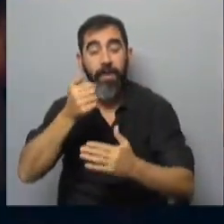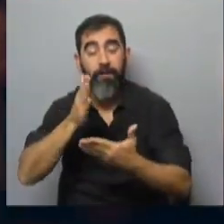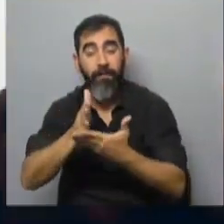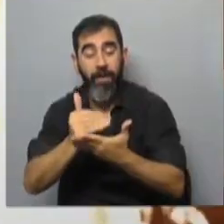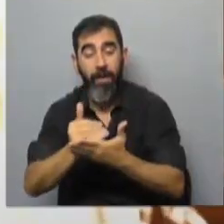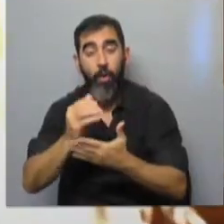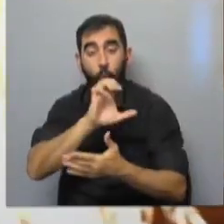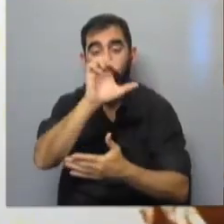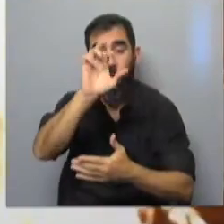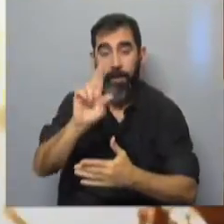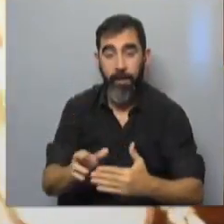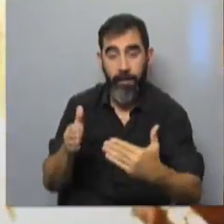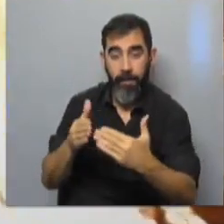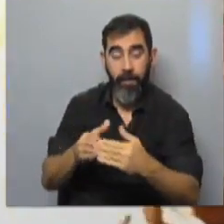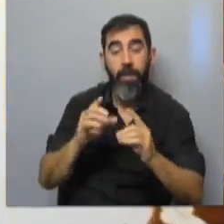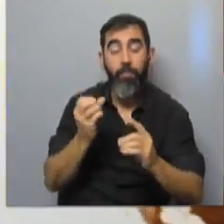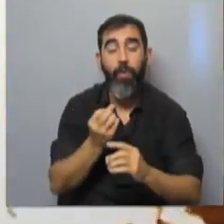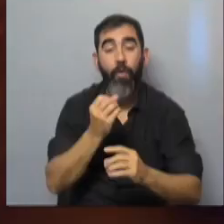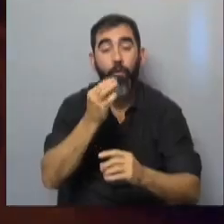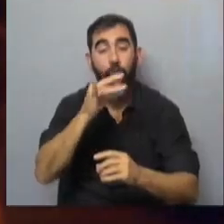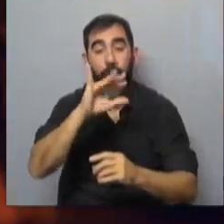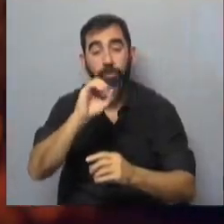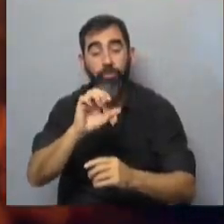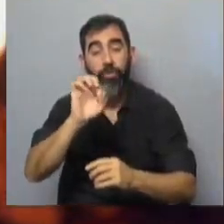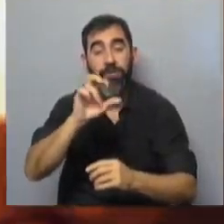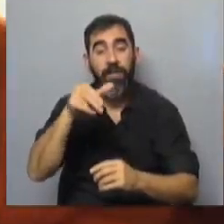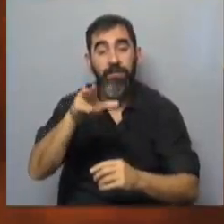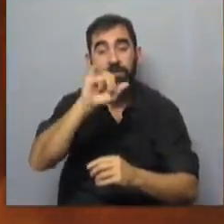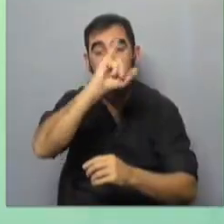Rica y en el Centro Cultural Florencio Sánchez del Cerro.